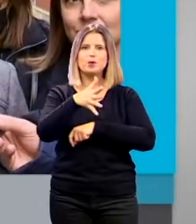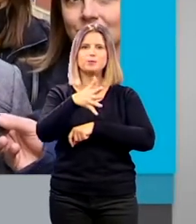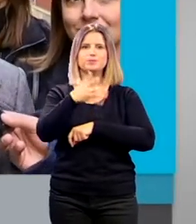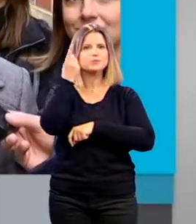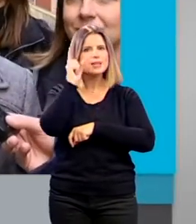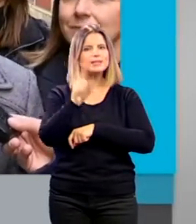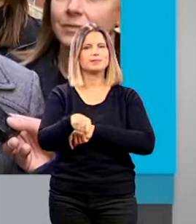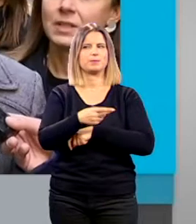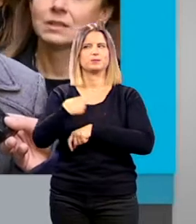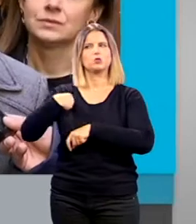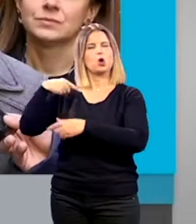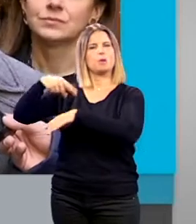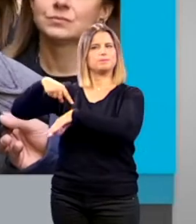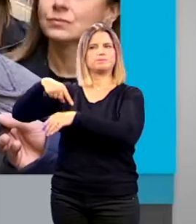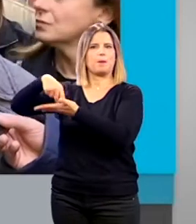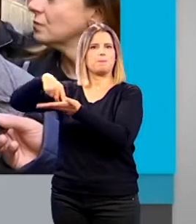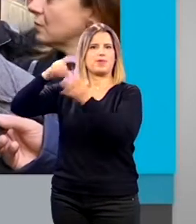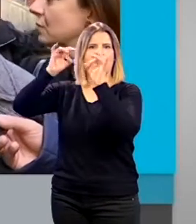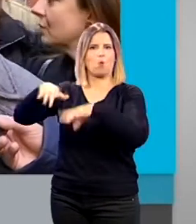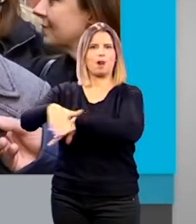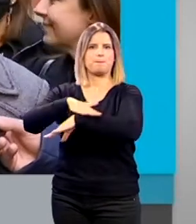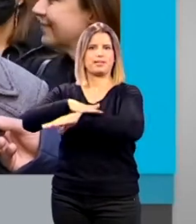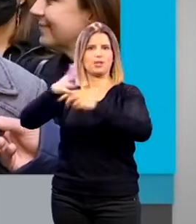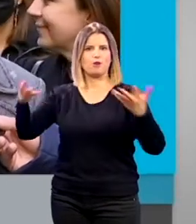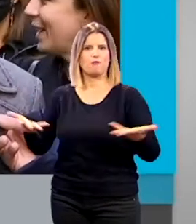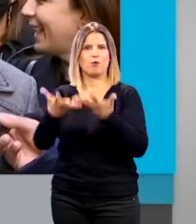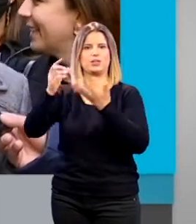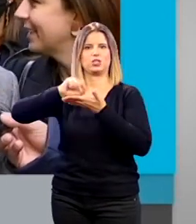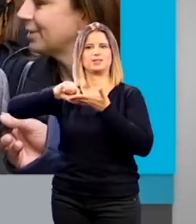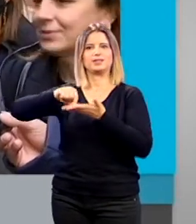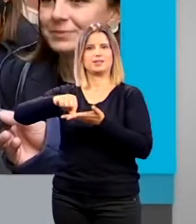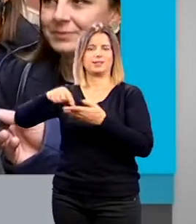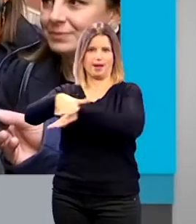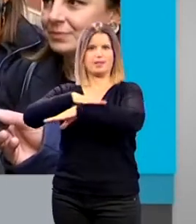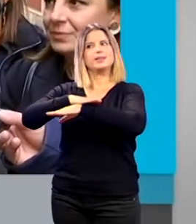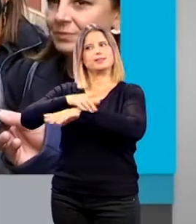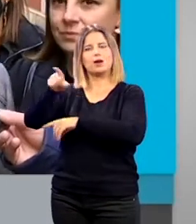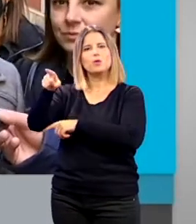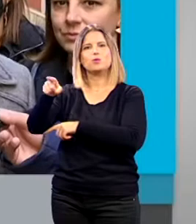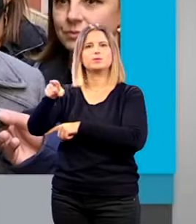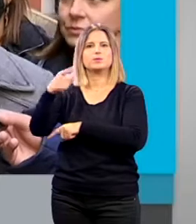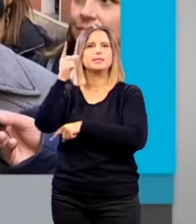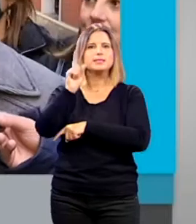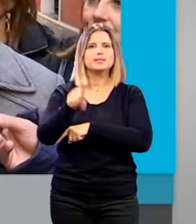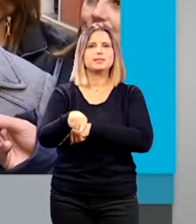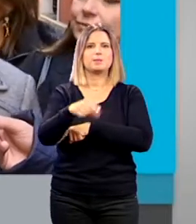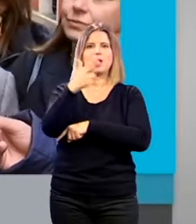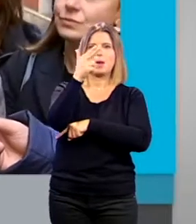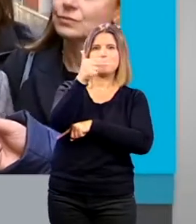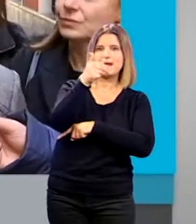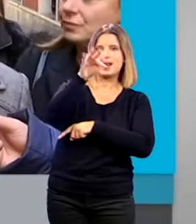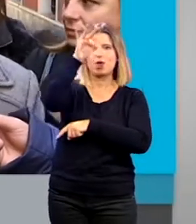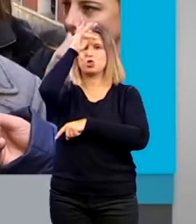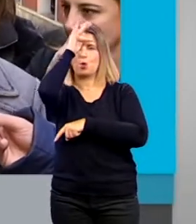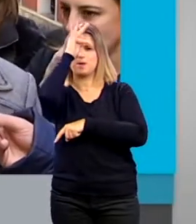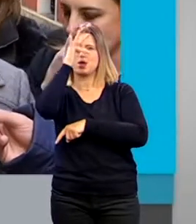demandé al Ministerio del Fomento a través de su Secretaría de la Secretaría de Estado y se van a reforzar viernes y domingos